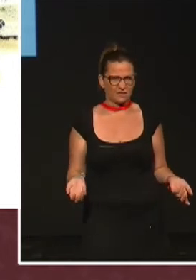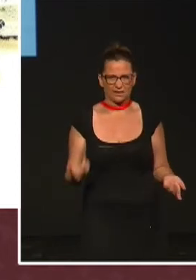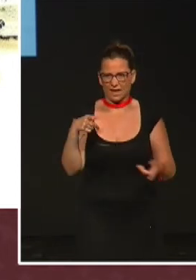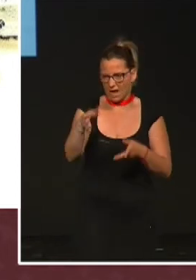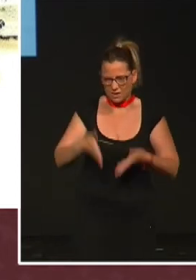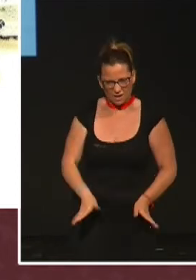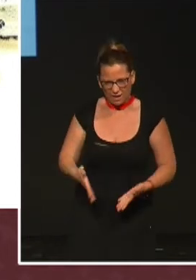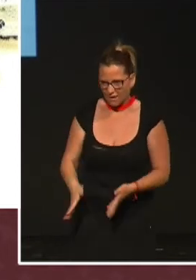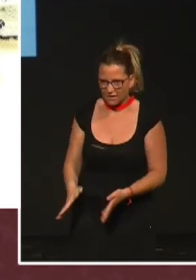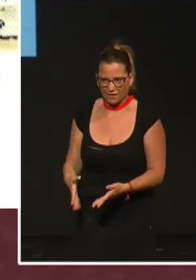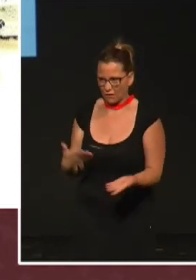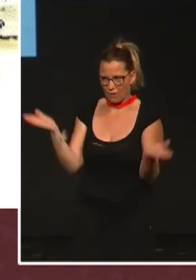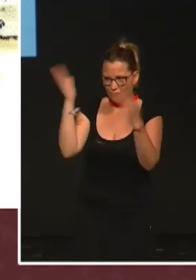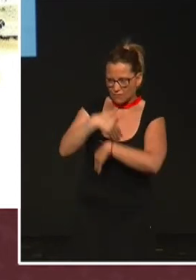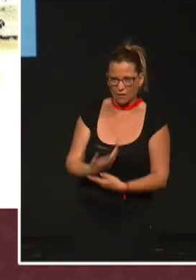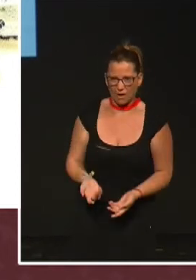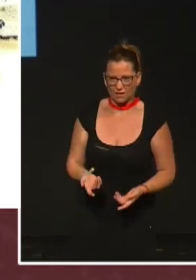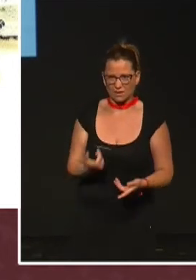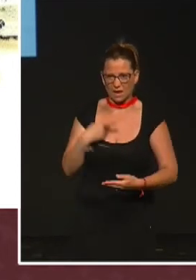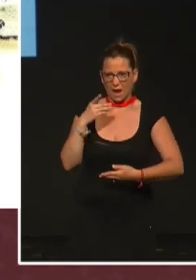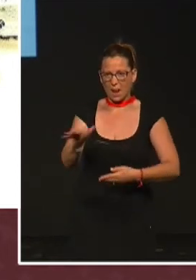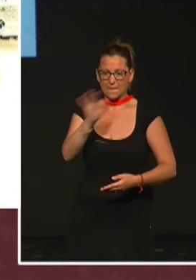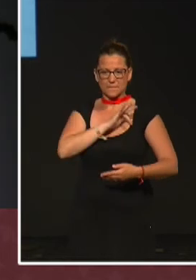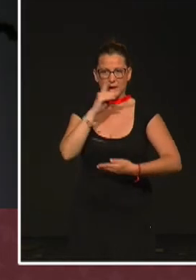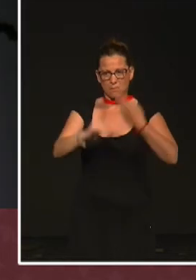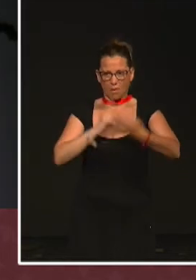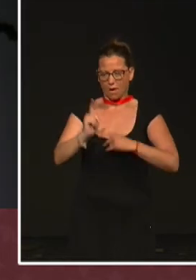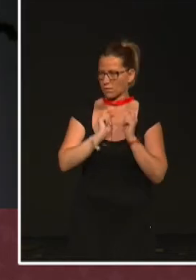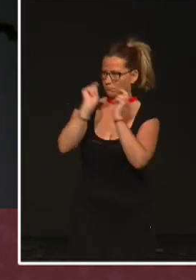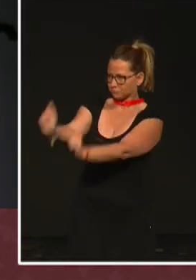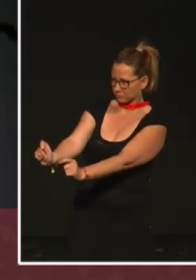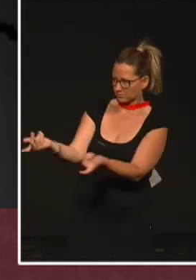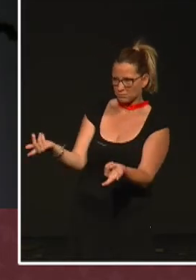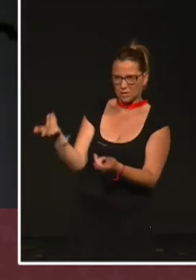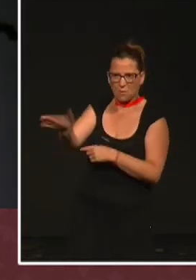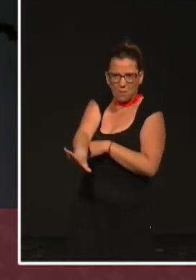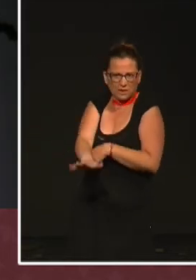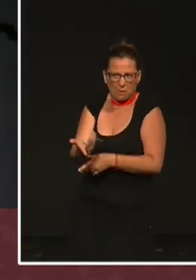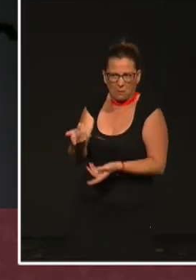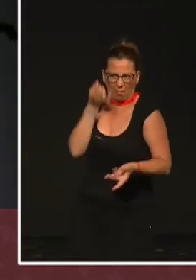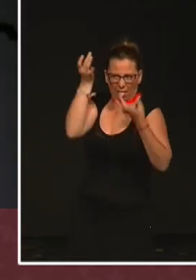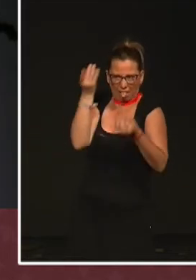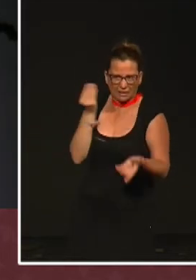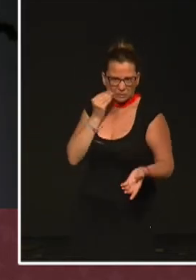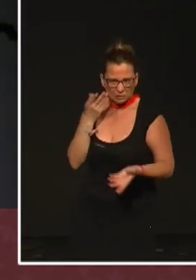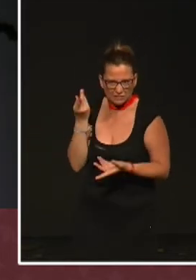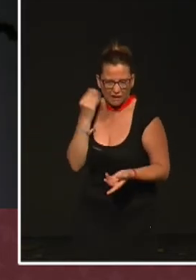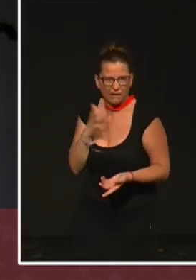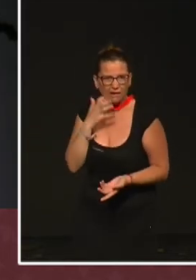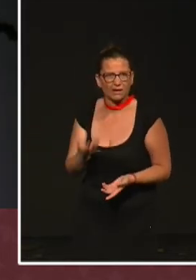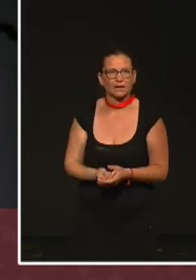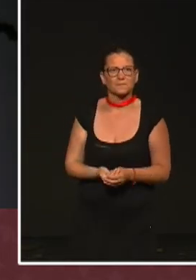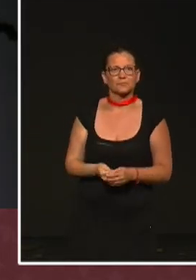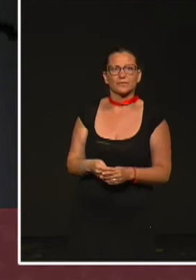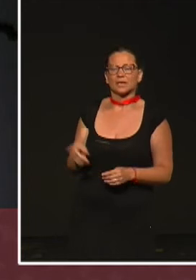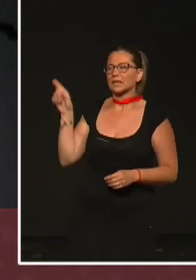de la humanidad. Y le dan el premio Darwin, me parece maravilloso. Esta foca, la foca caminadora, un pignípedo